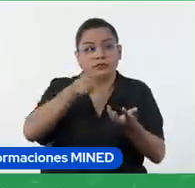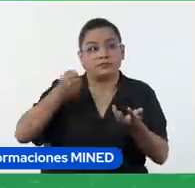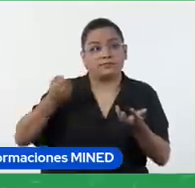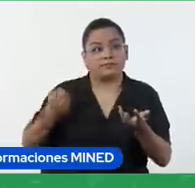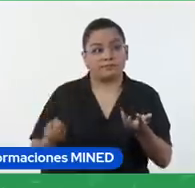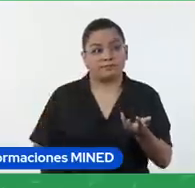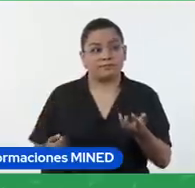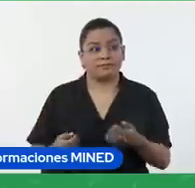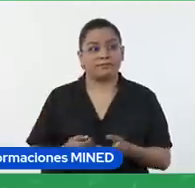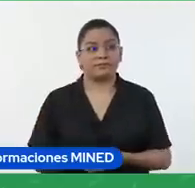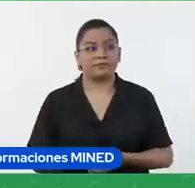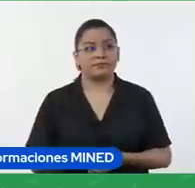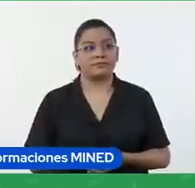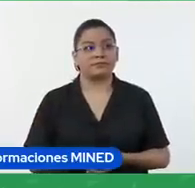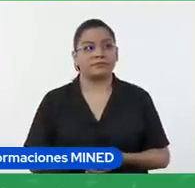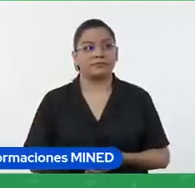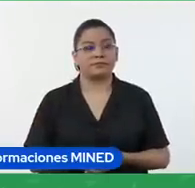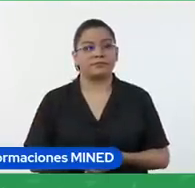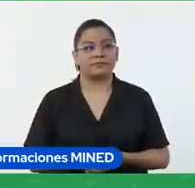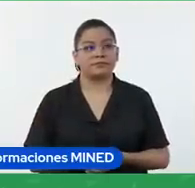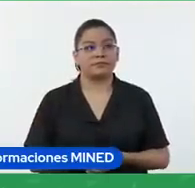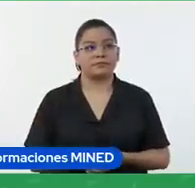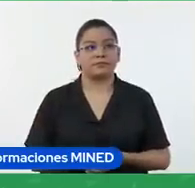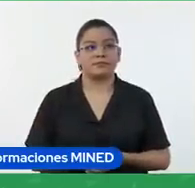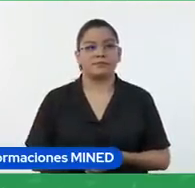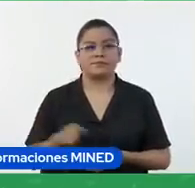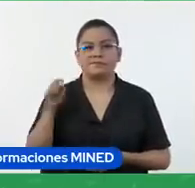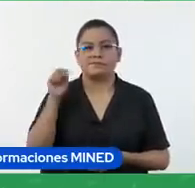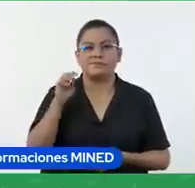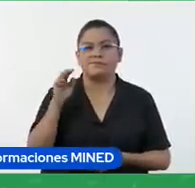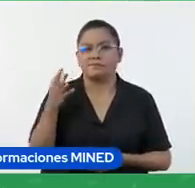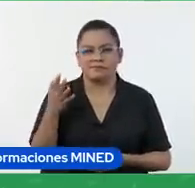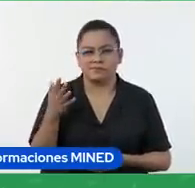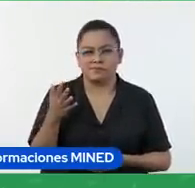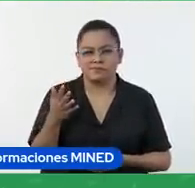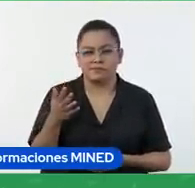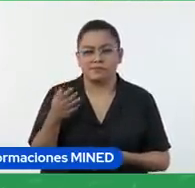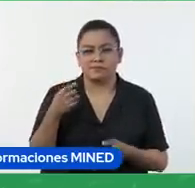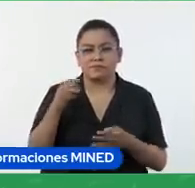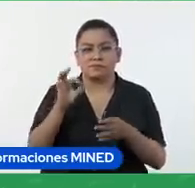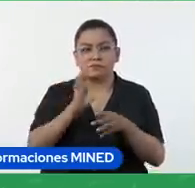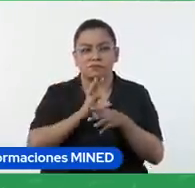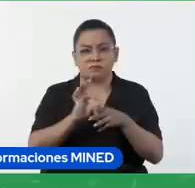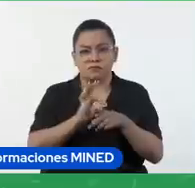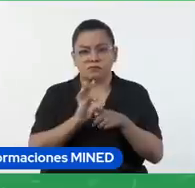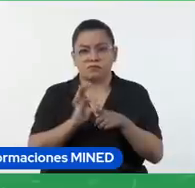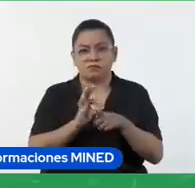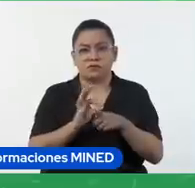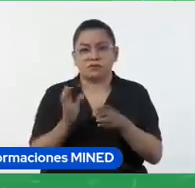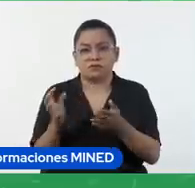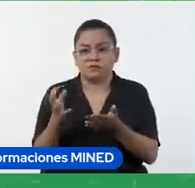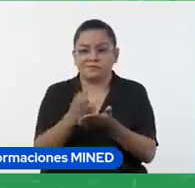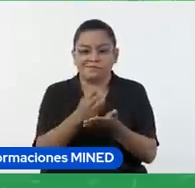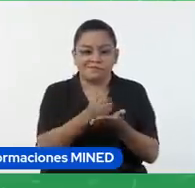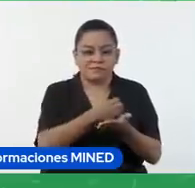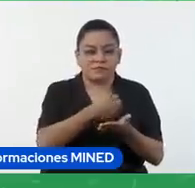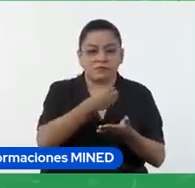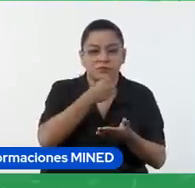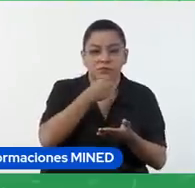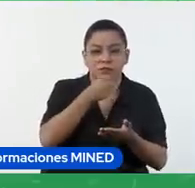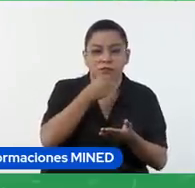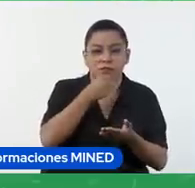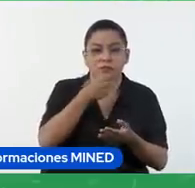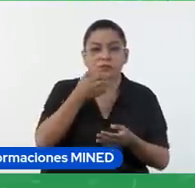en los formularios podemos recopilar información podría haber un formulario pensado en una